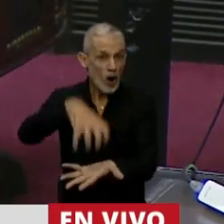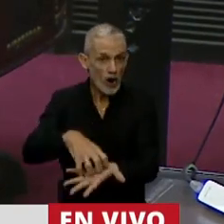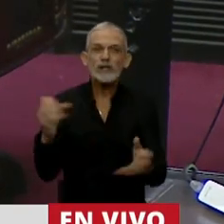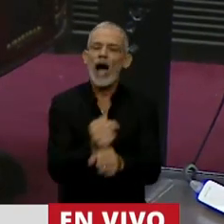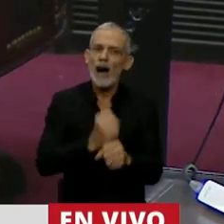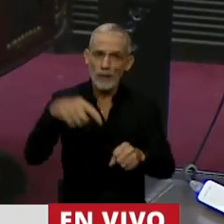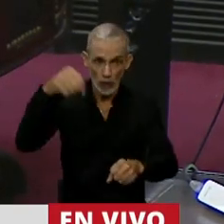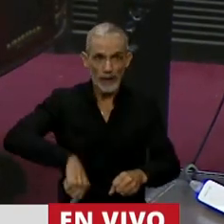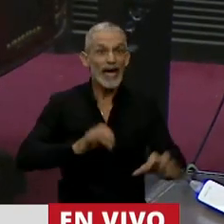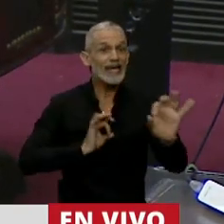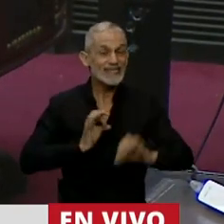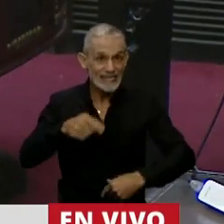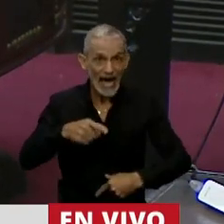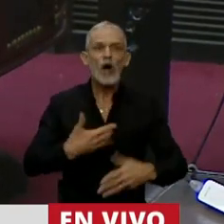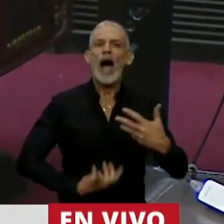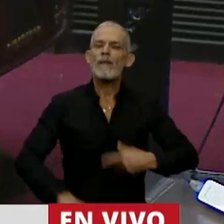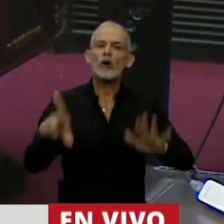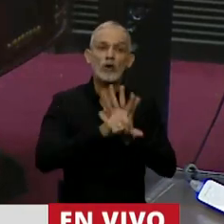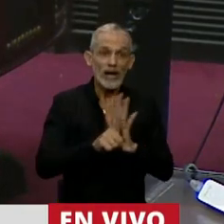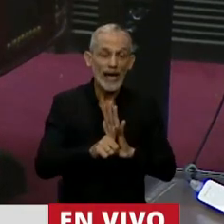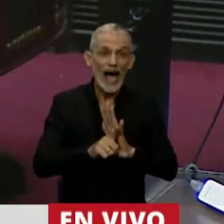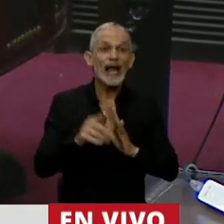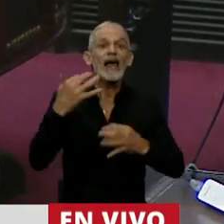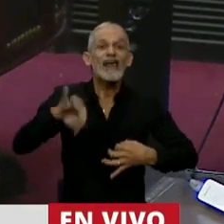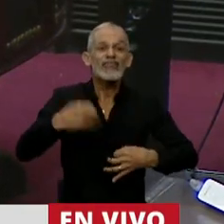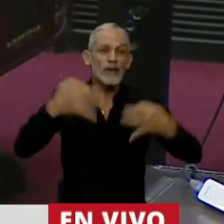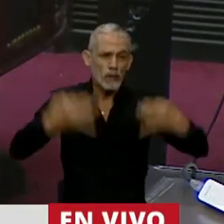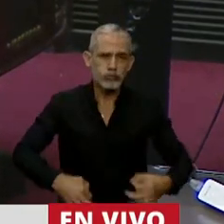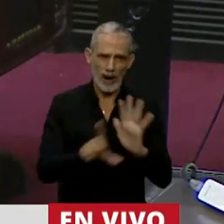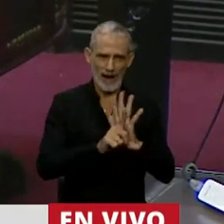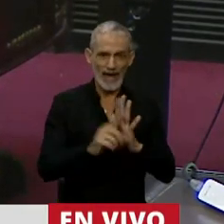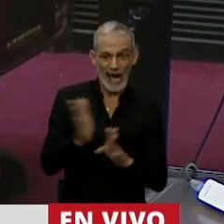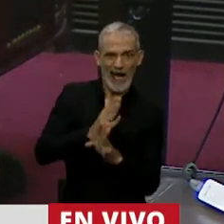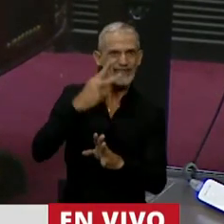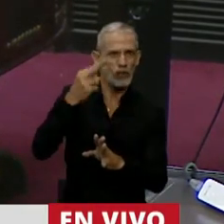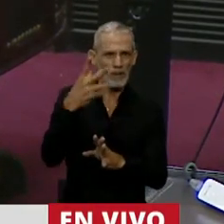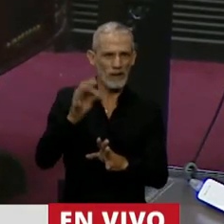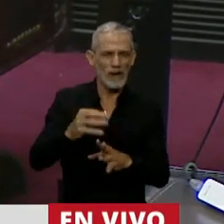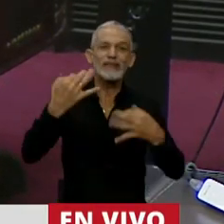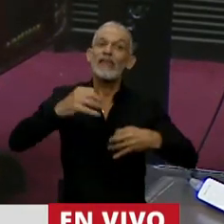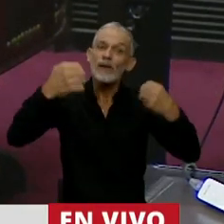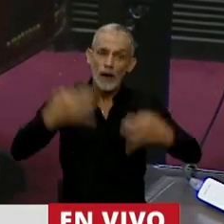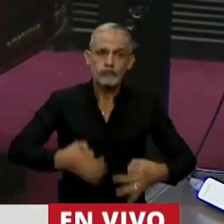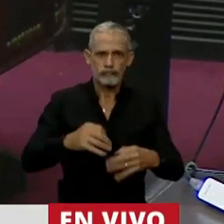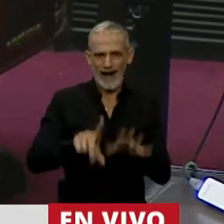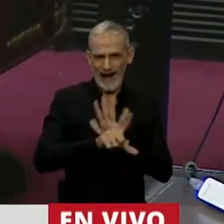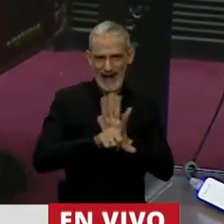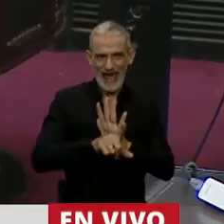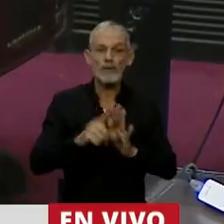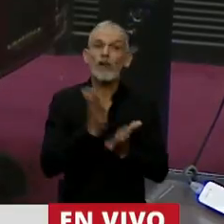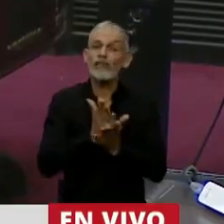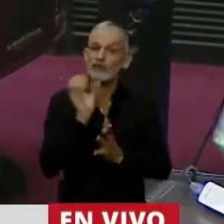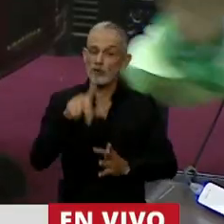apruebe este año y que aborto legal sea ley antes del 2020. Porque sea ley. Y por el derecho de todas las mujeres.